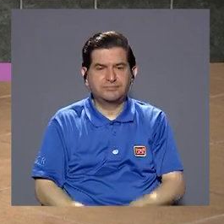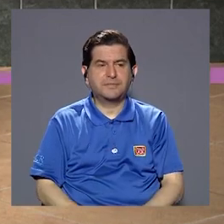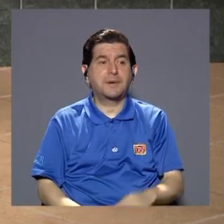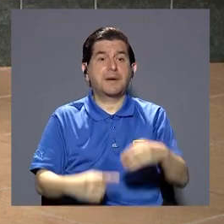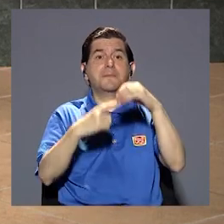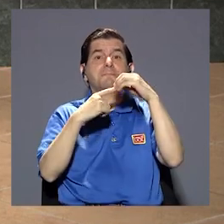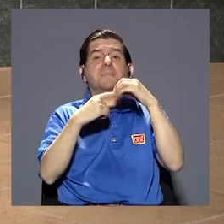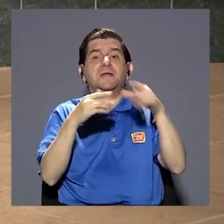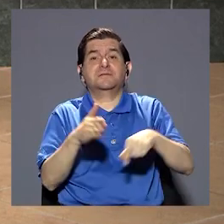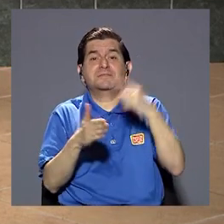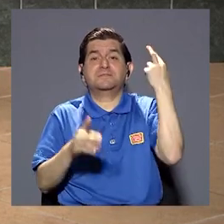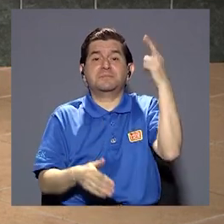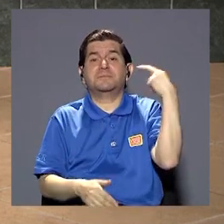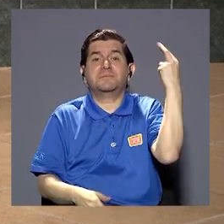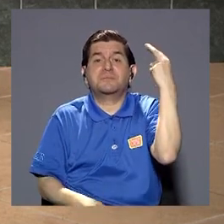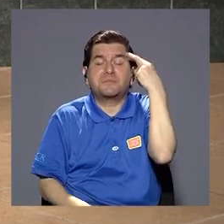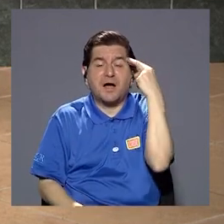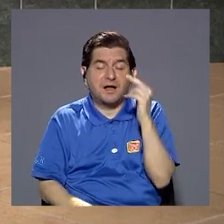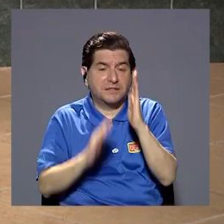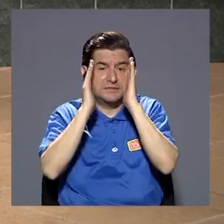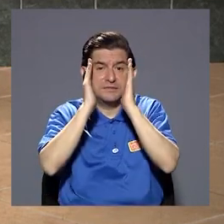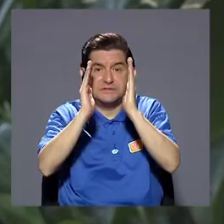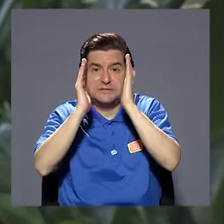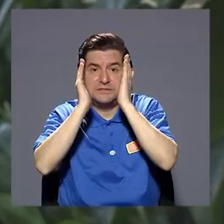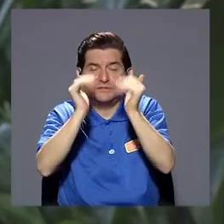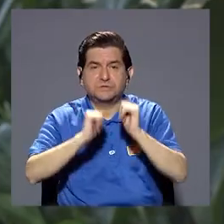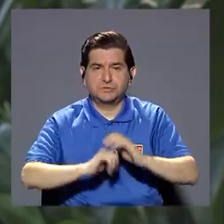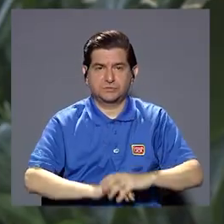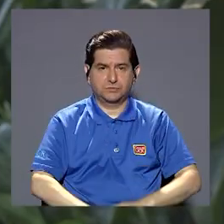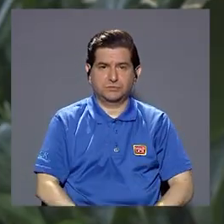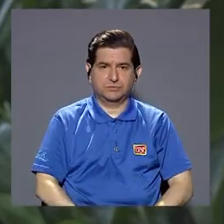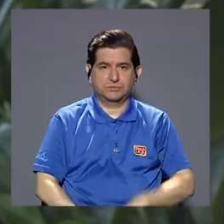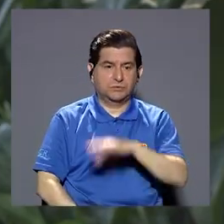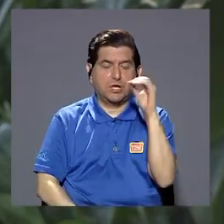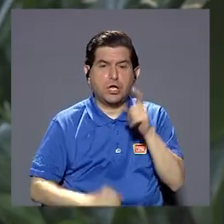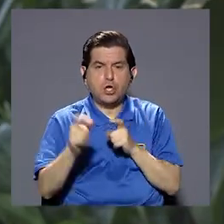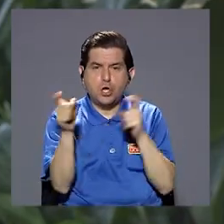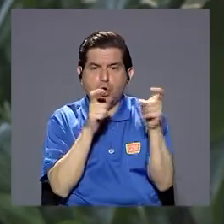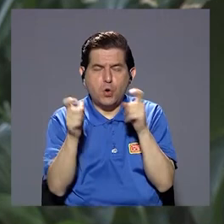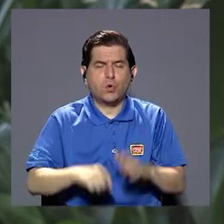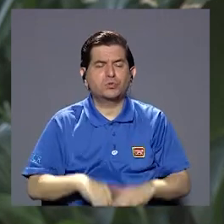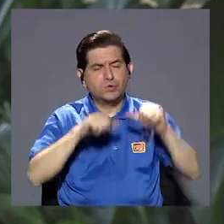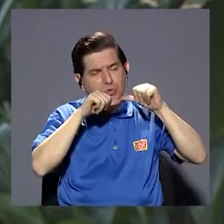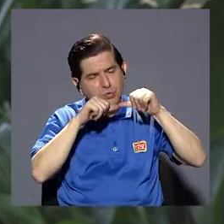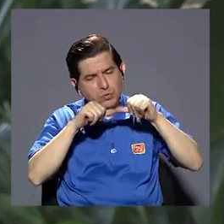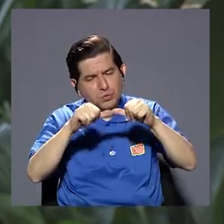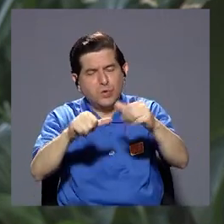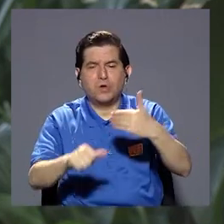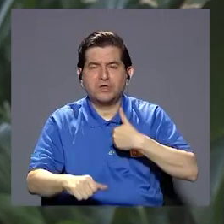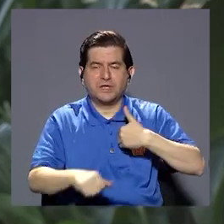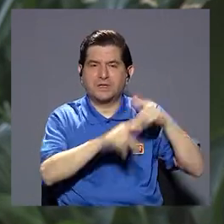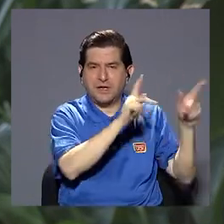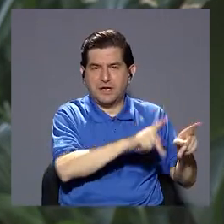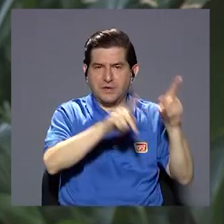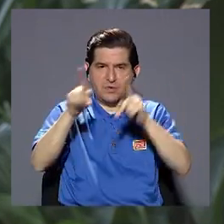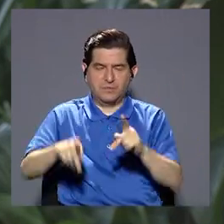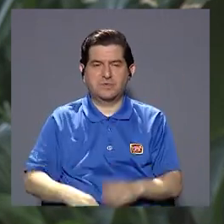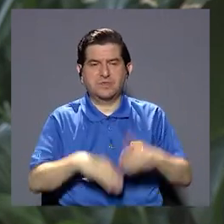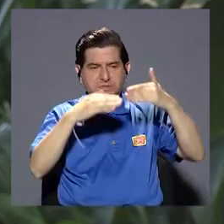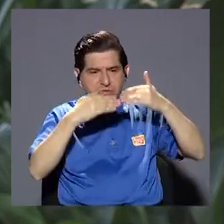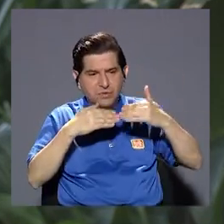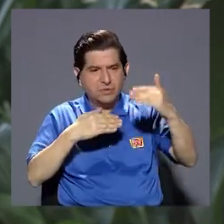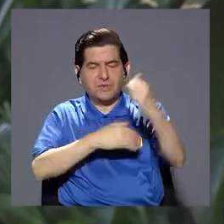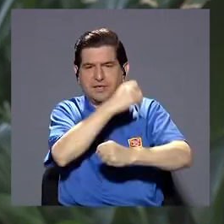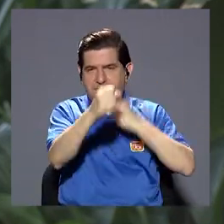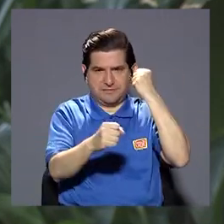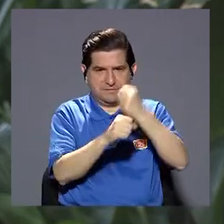son como la principal a veces causa de consulta verdad y de controles crónicos que nosotros tenemos con los pacientes a